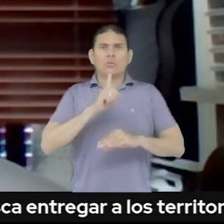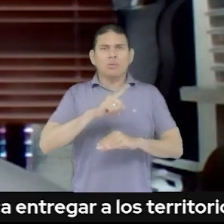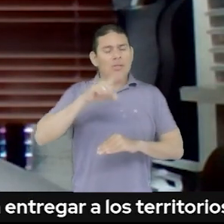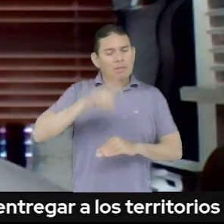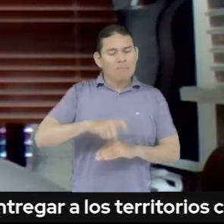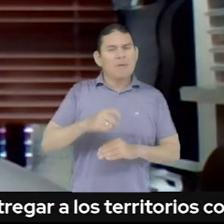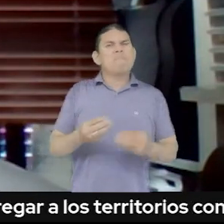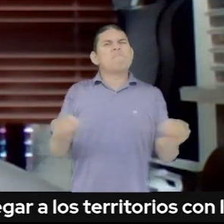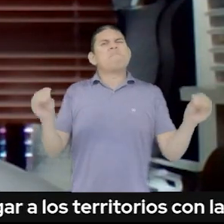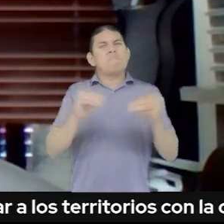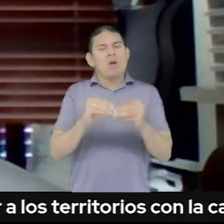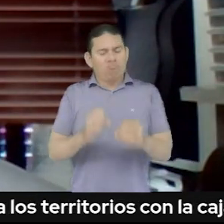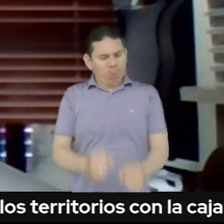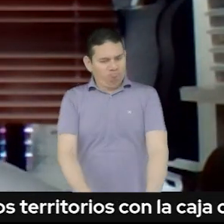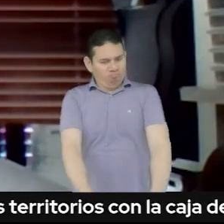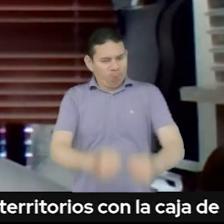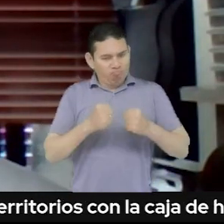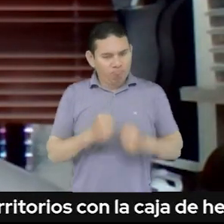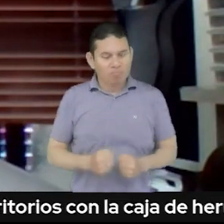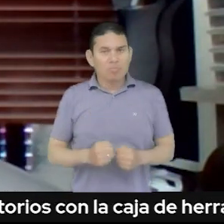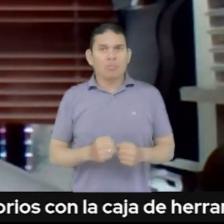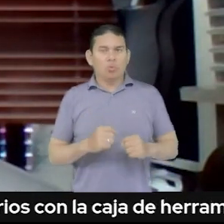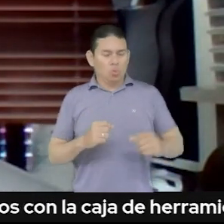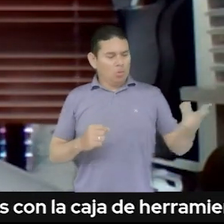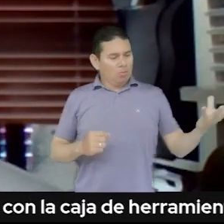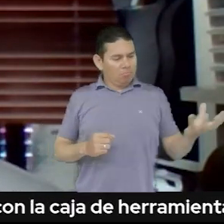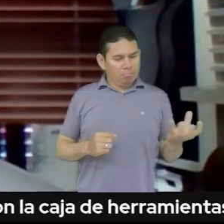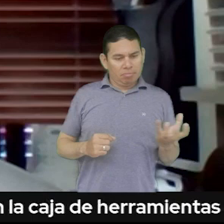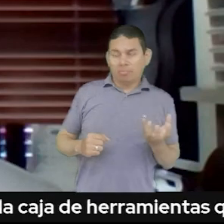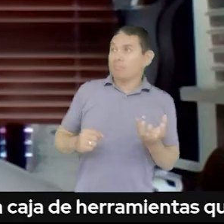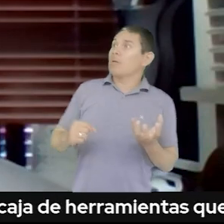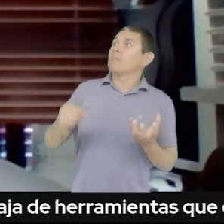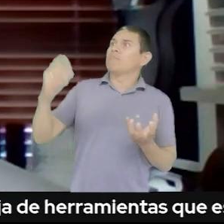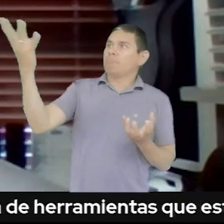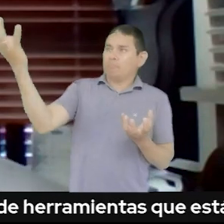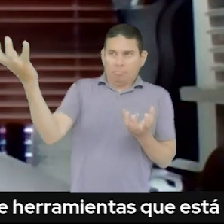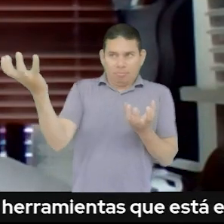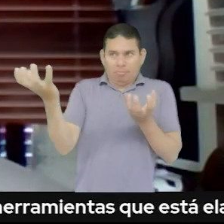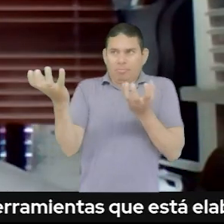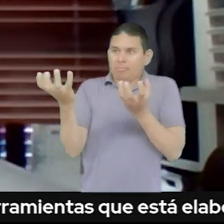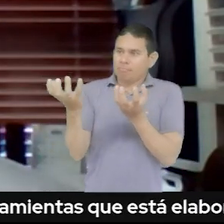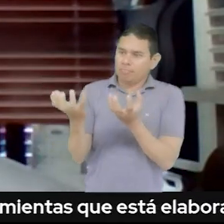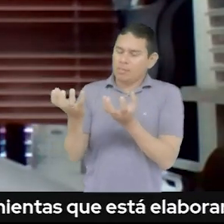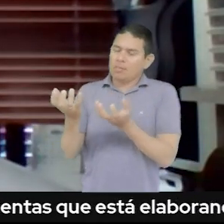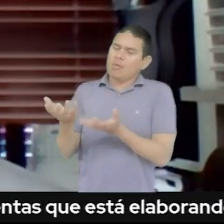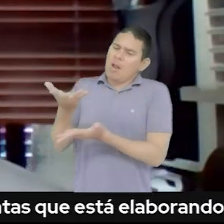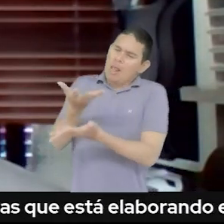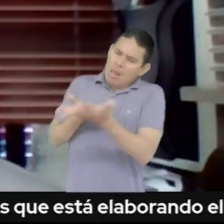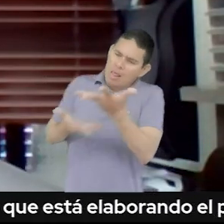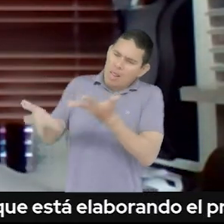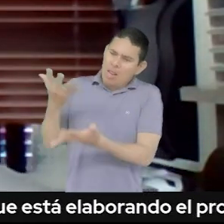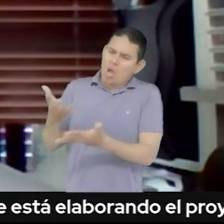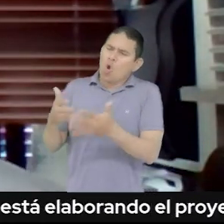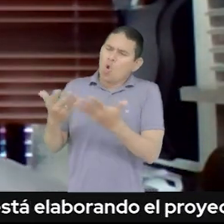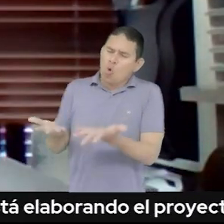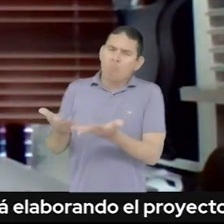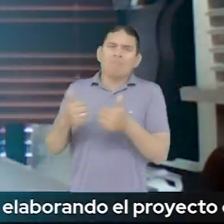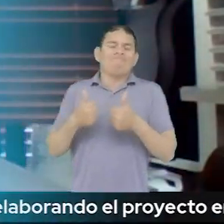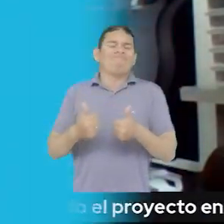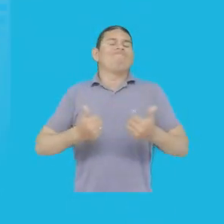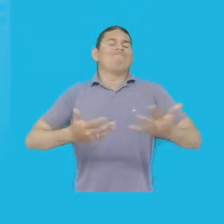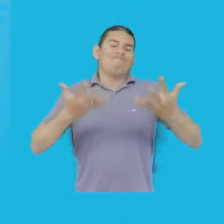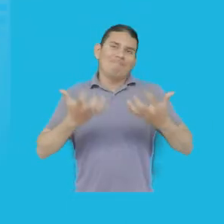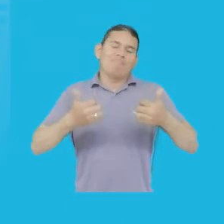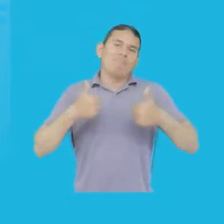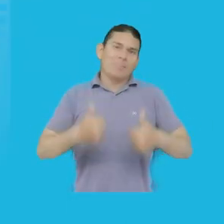con sus elementos es fortalecer ese esquema de coordinación, dar unos elementos para el gobierno poder hacer mejor